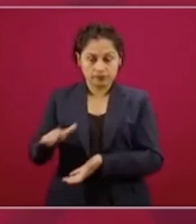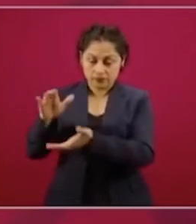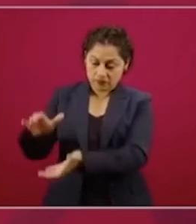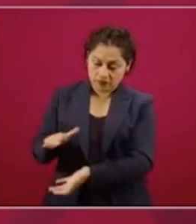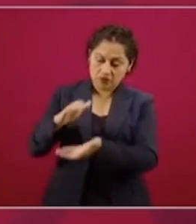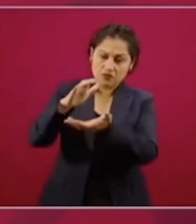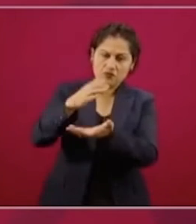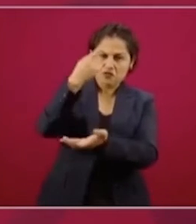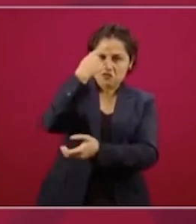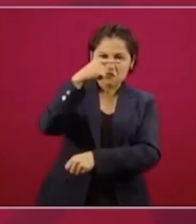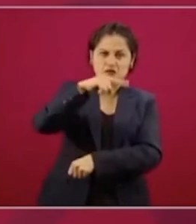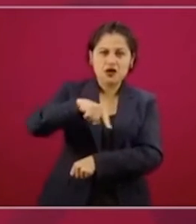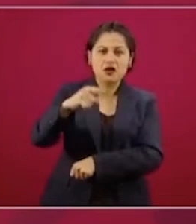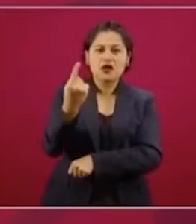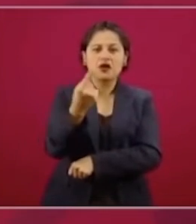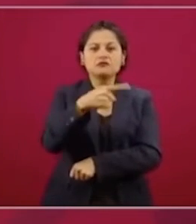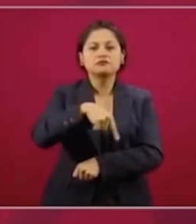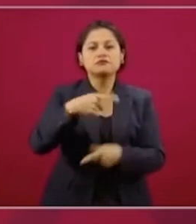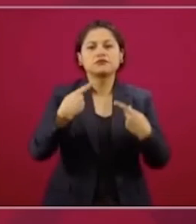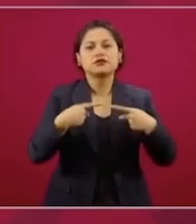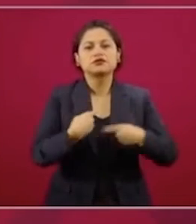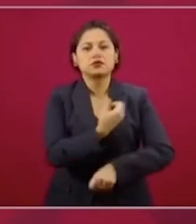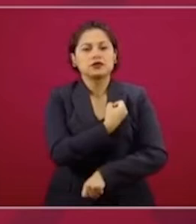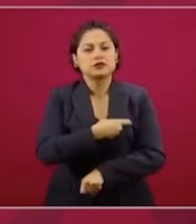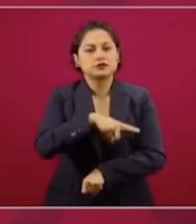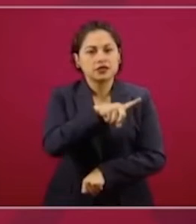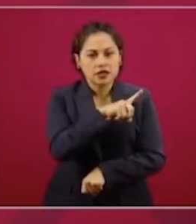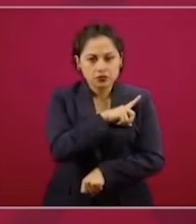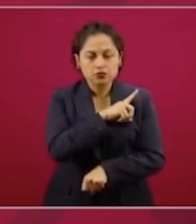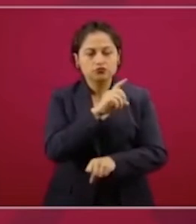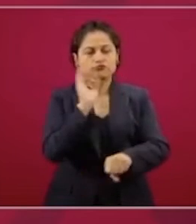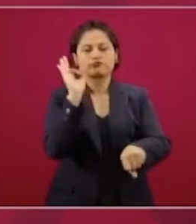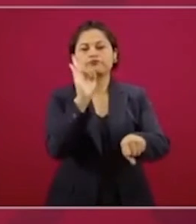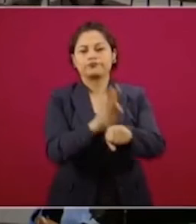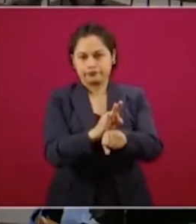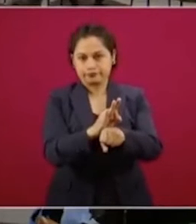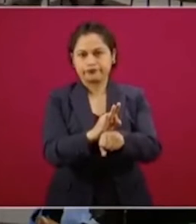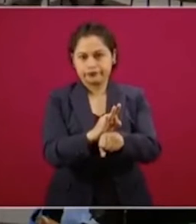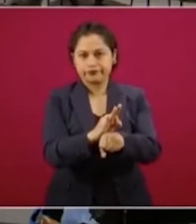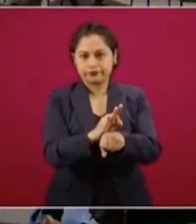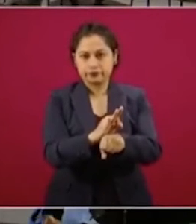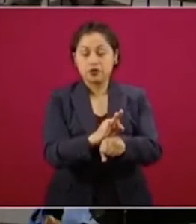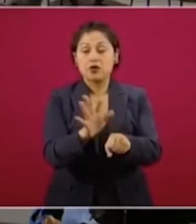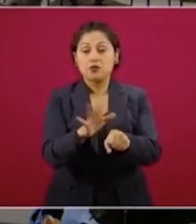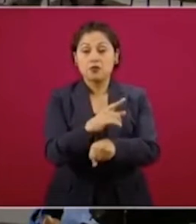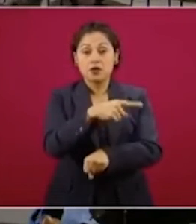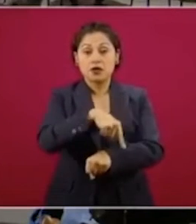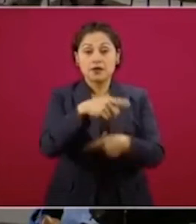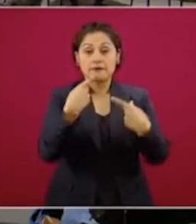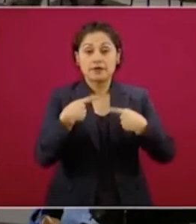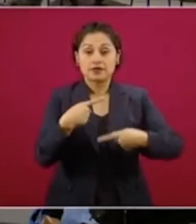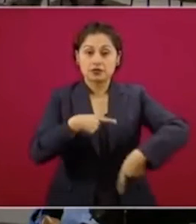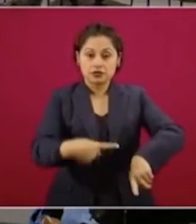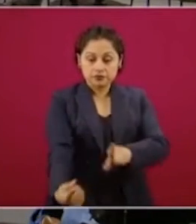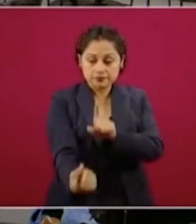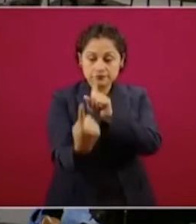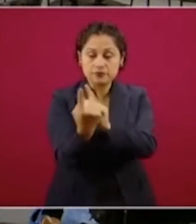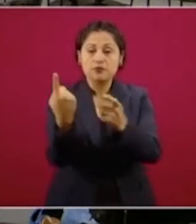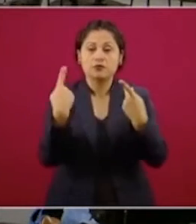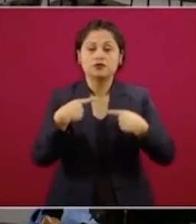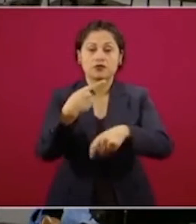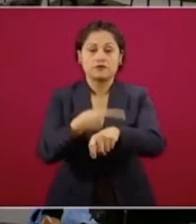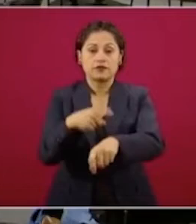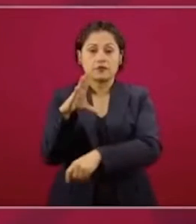de la salud, a todos los que tienen que ver en estos hospitales con la atención directa a los pacientes COVID-19,